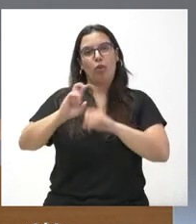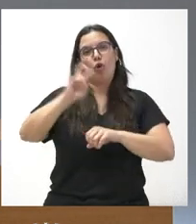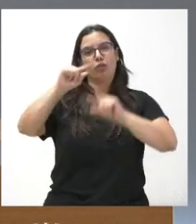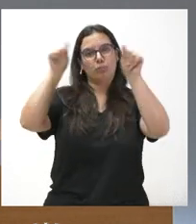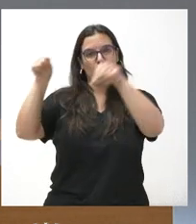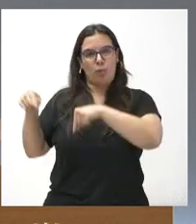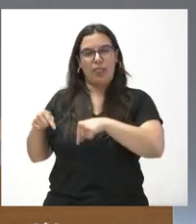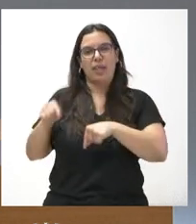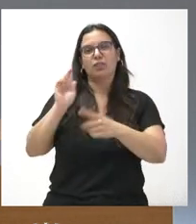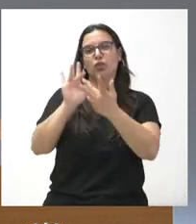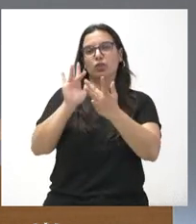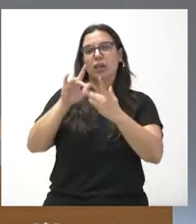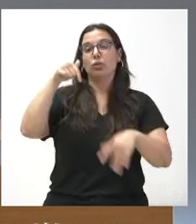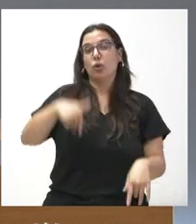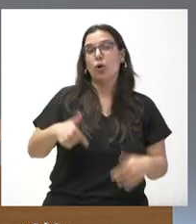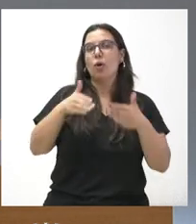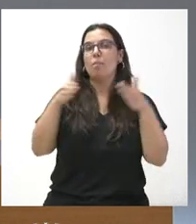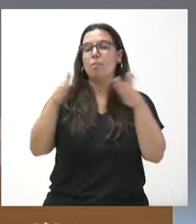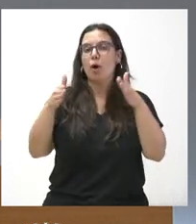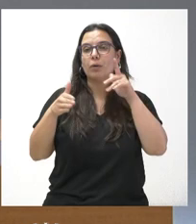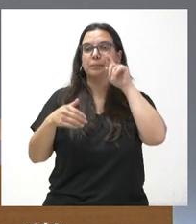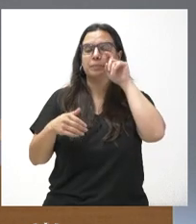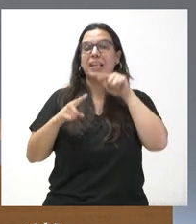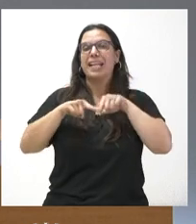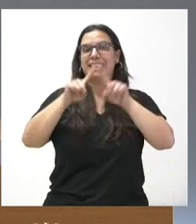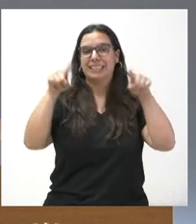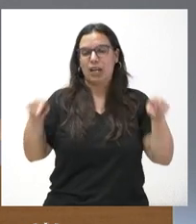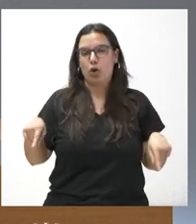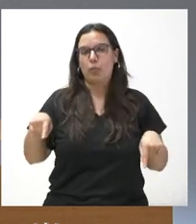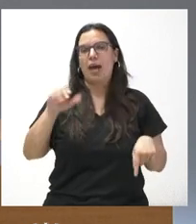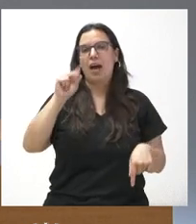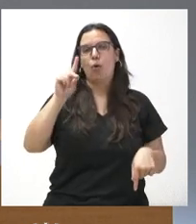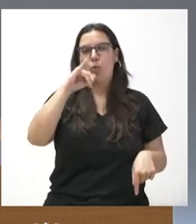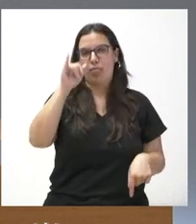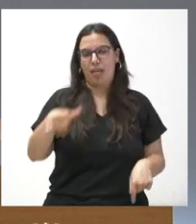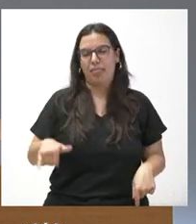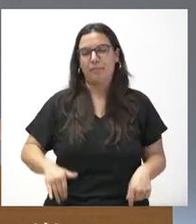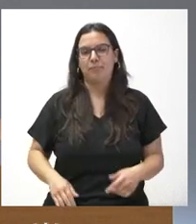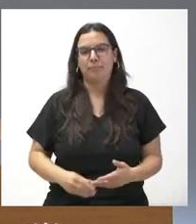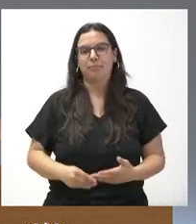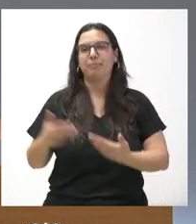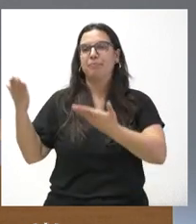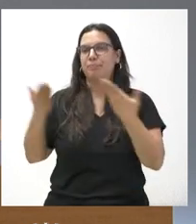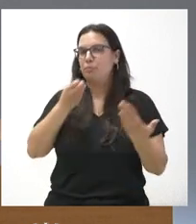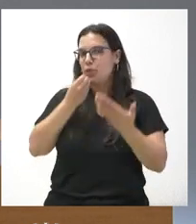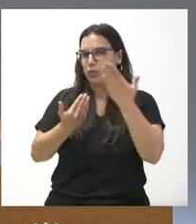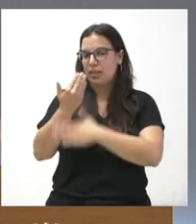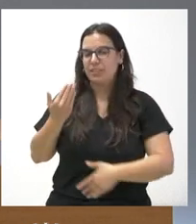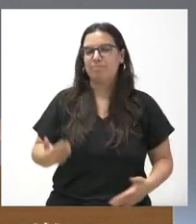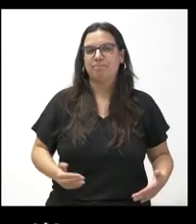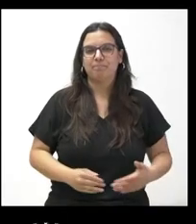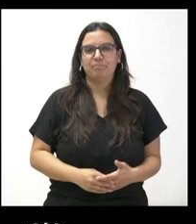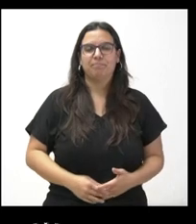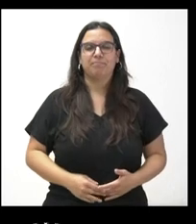provincias. Hoy lo vamos a abrir en Segovia, con Segovia Audaz y con Begoña Rincón. Begoña, buenos días. Adelante.